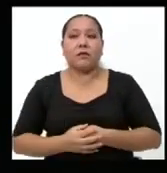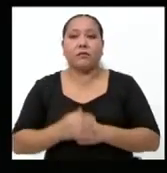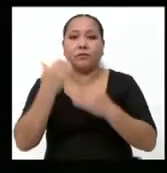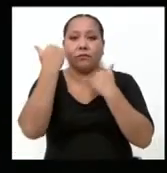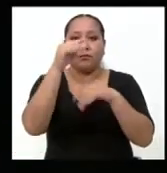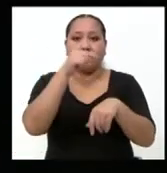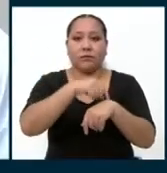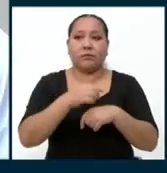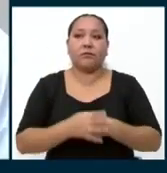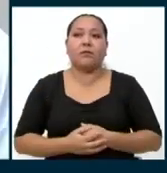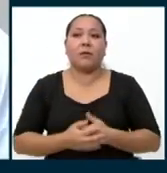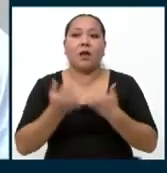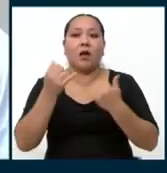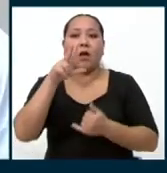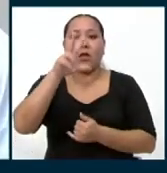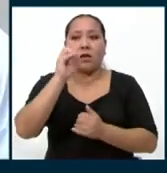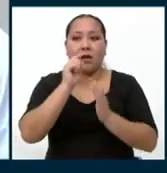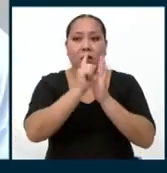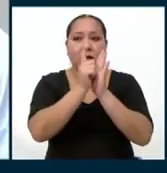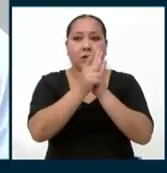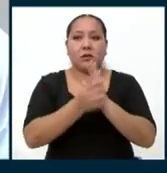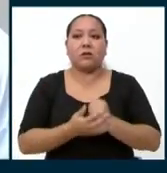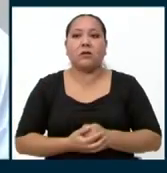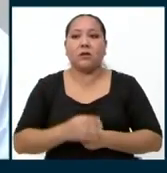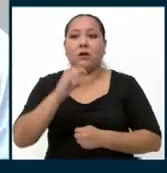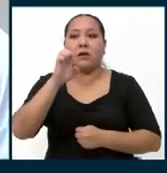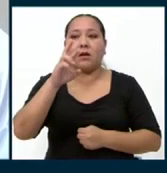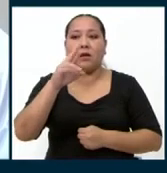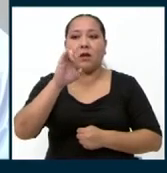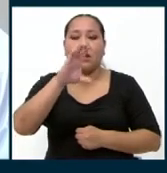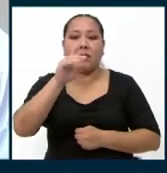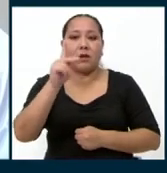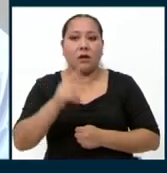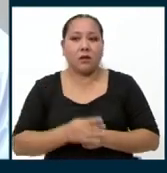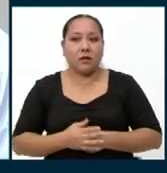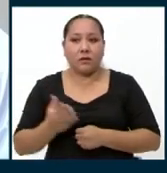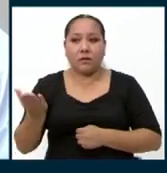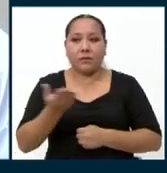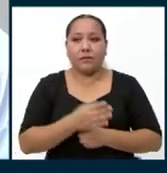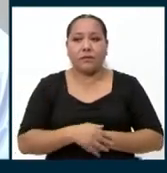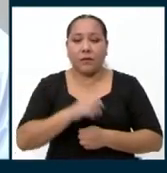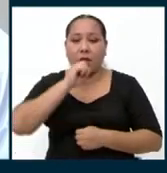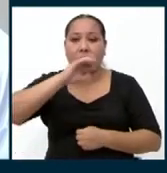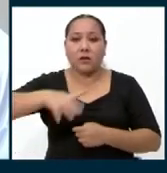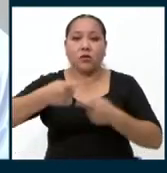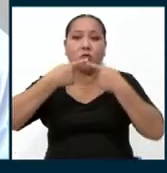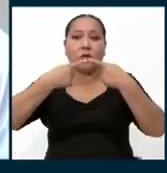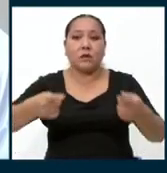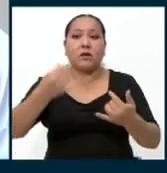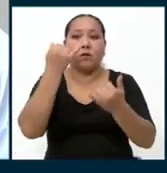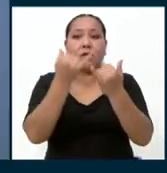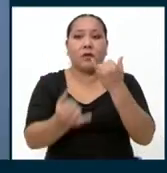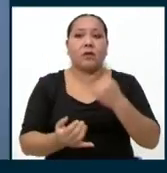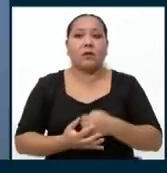cumplido. Ahora tiene 30 segundos el candidato Erick Verano Mesa para pronunciar su mensaje final.